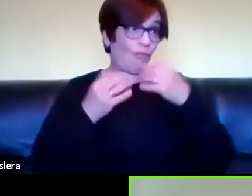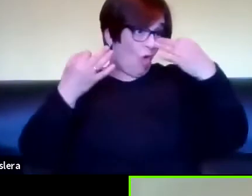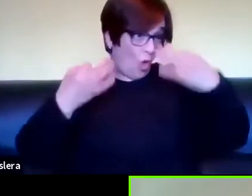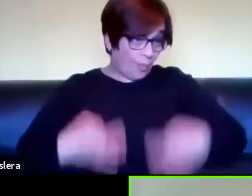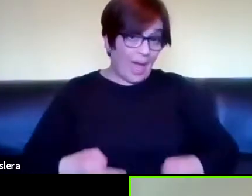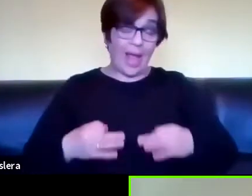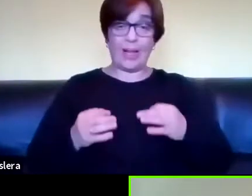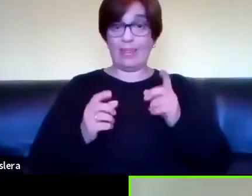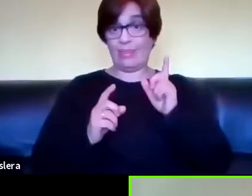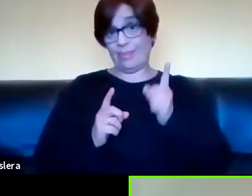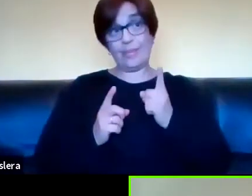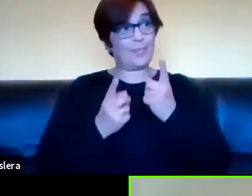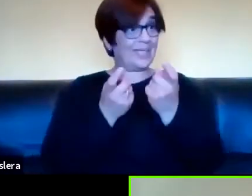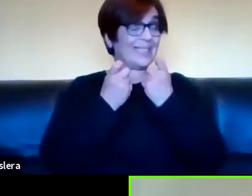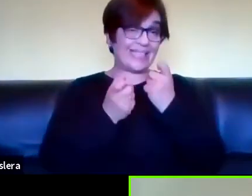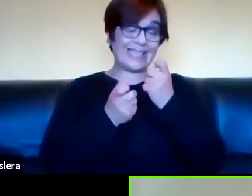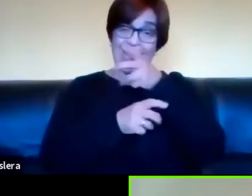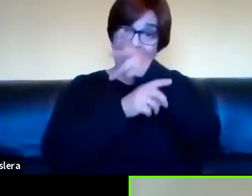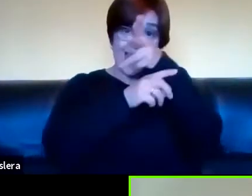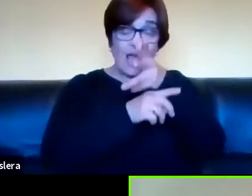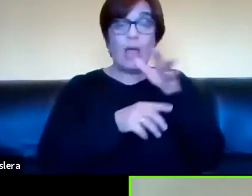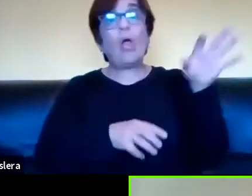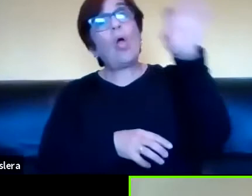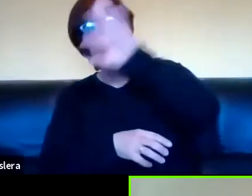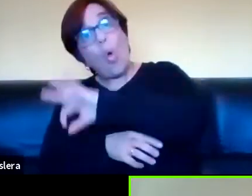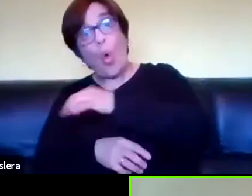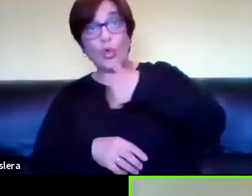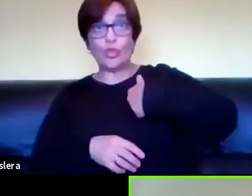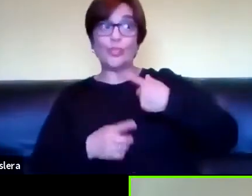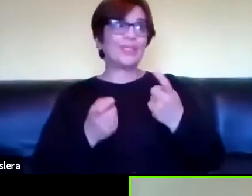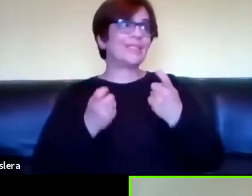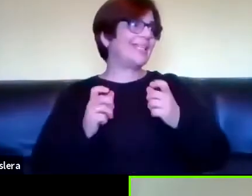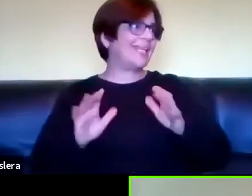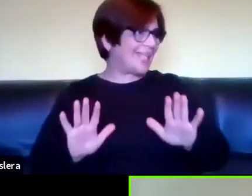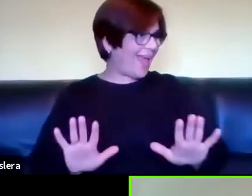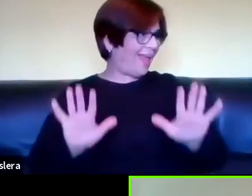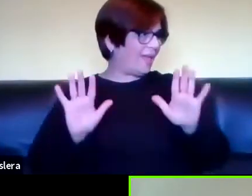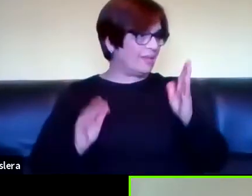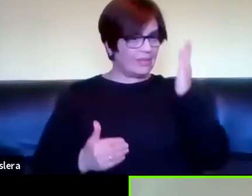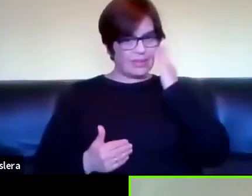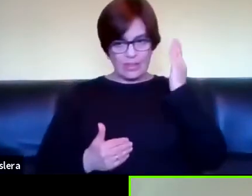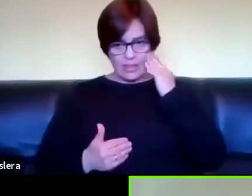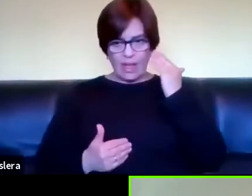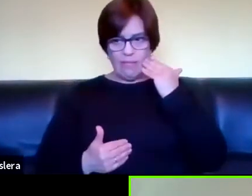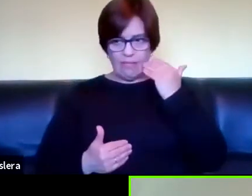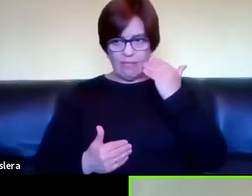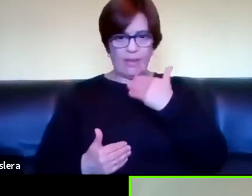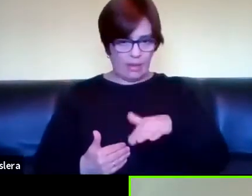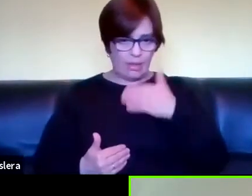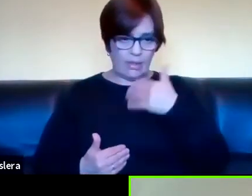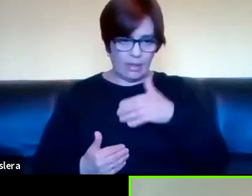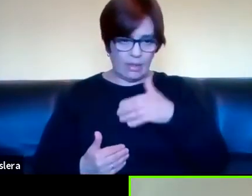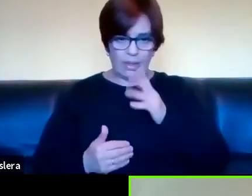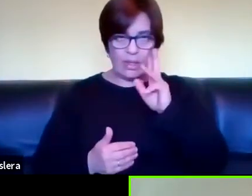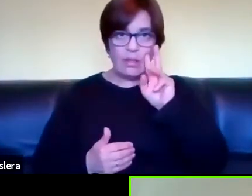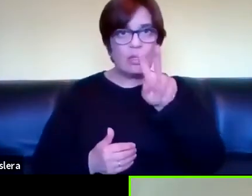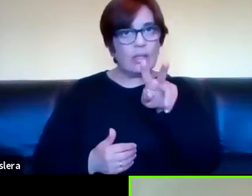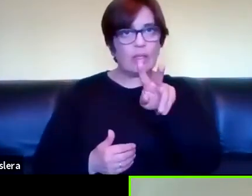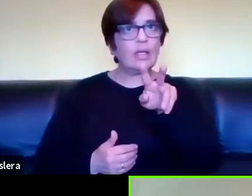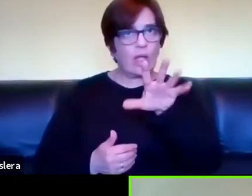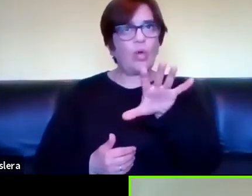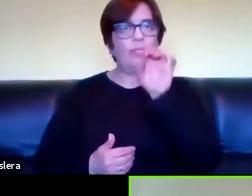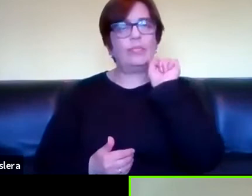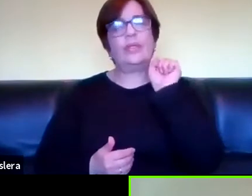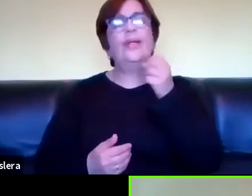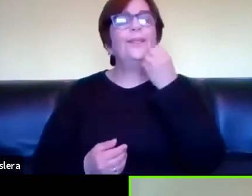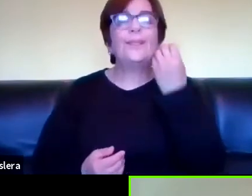que tener un video o todos los aspectos que yo tengo que saber para poder realmente entender un video que estoy viendo porque una cosa que le